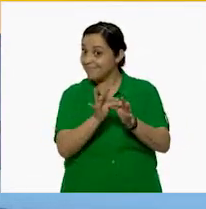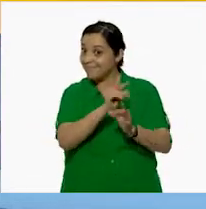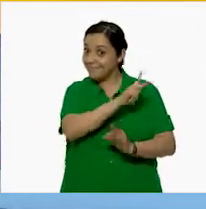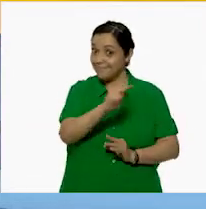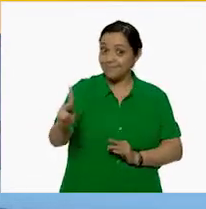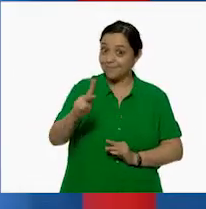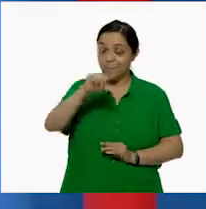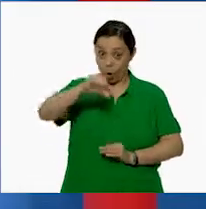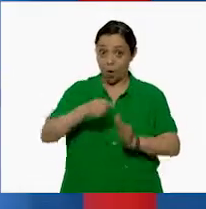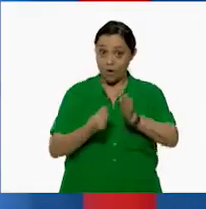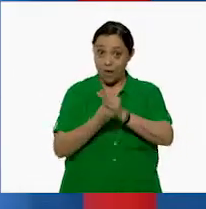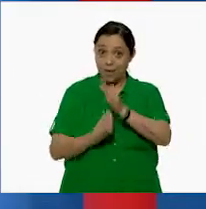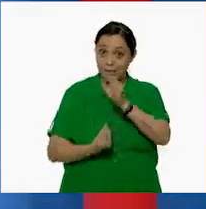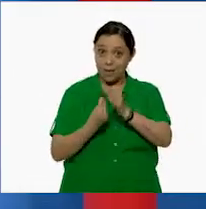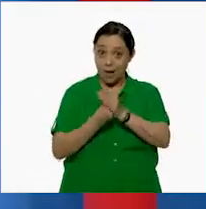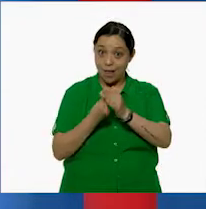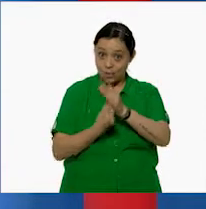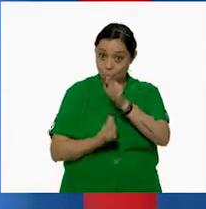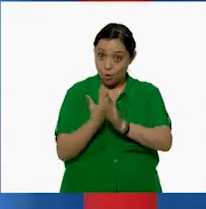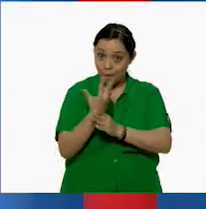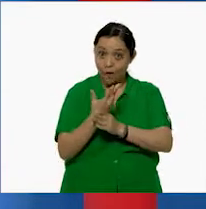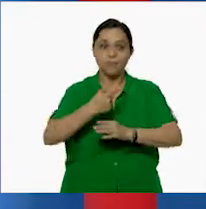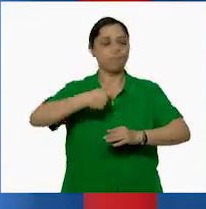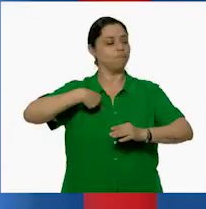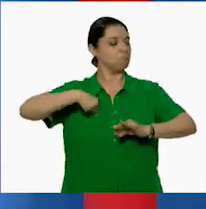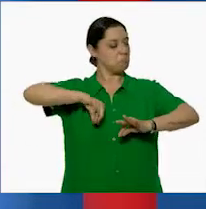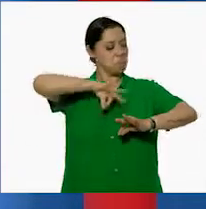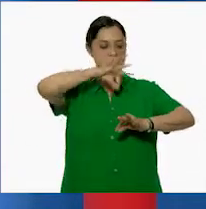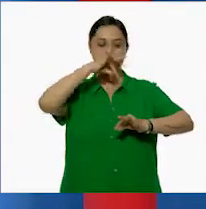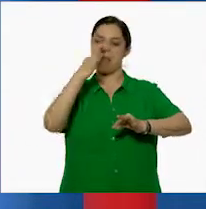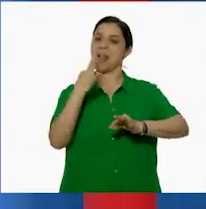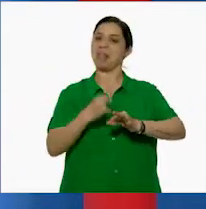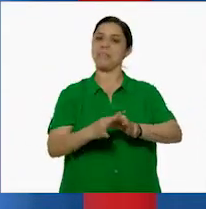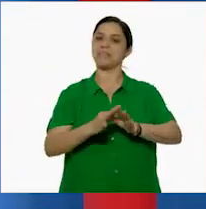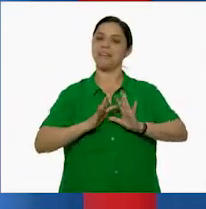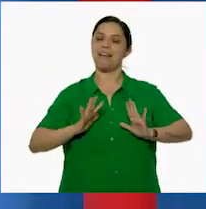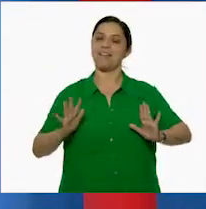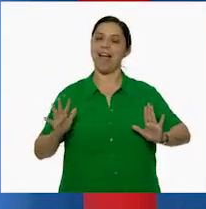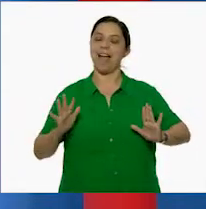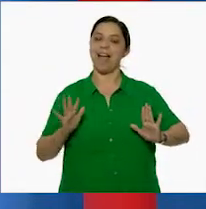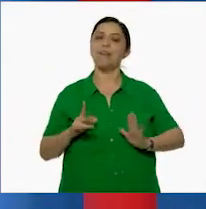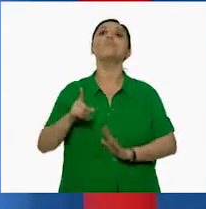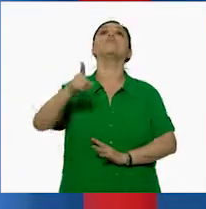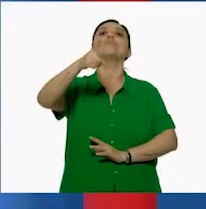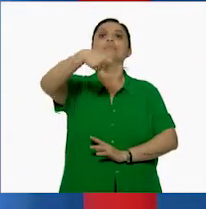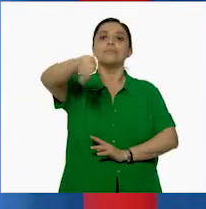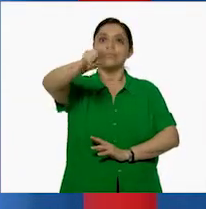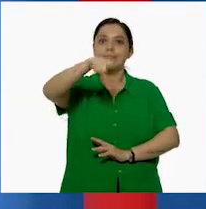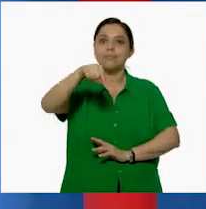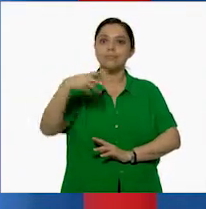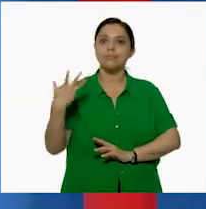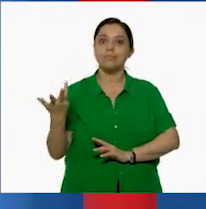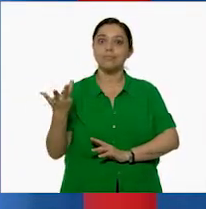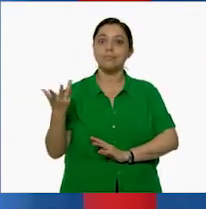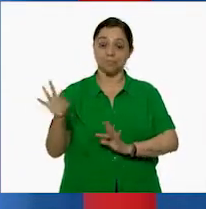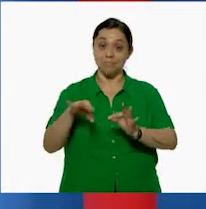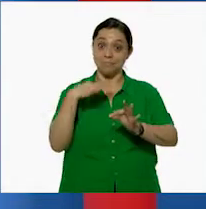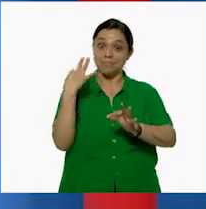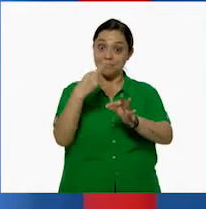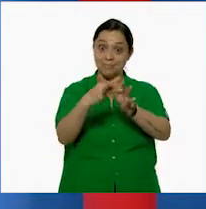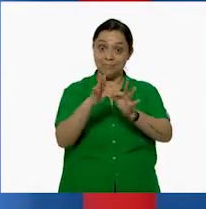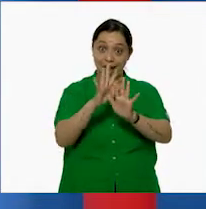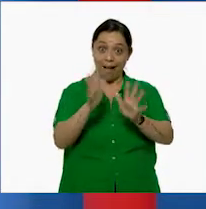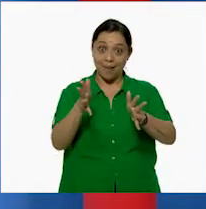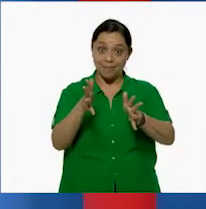una nueva clase? Yo ya estoy más puesta que un calcetín, maestro. ¿Y ustedes qué tal, niñas y niños? ¿También ya están listos y